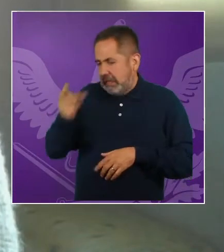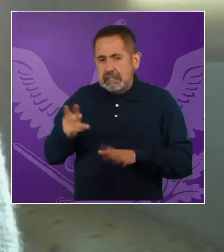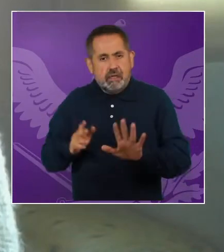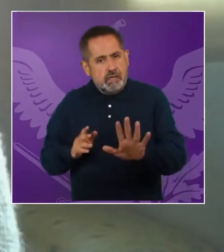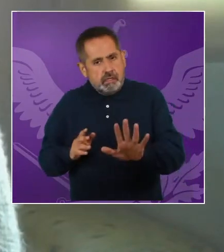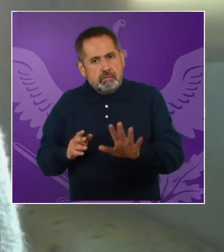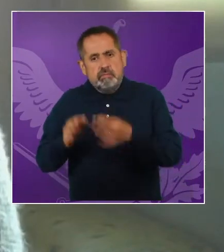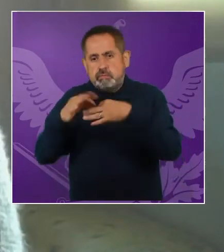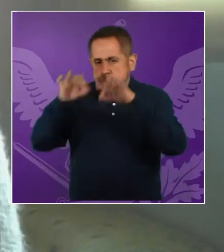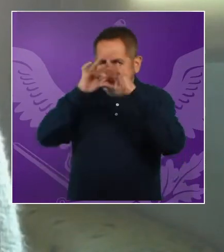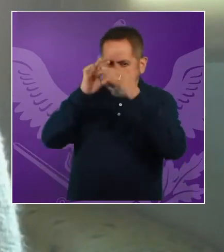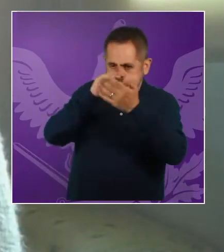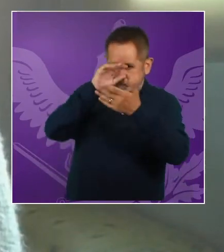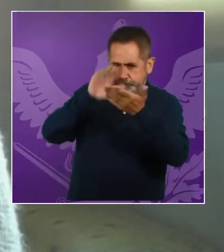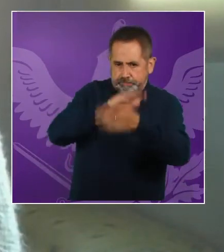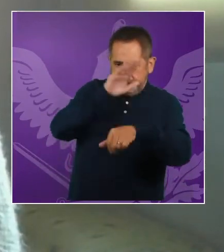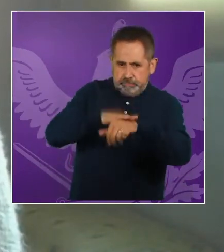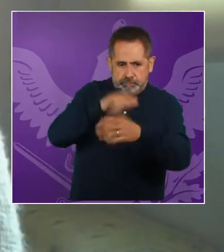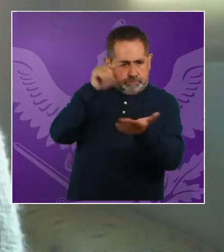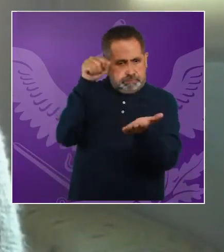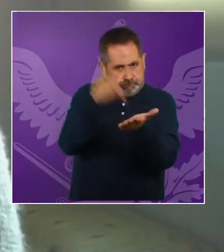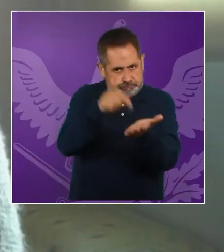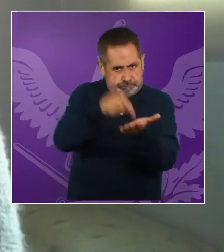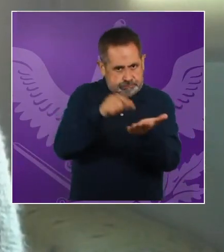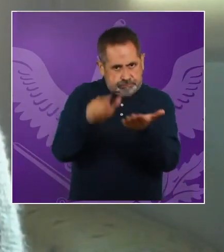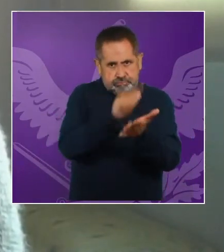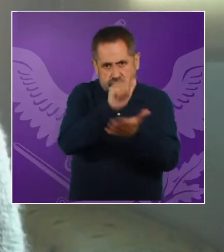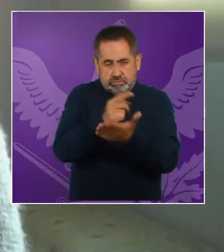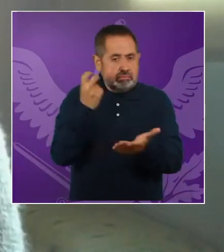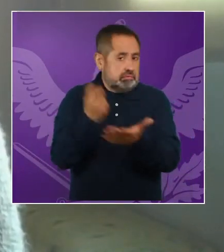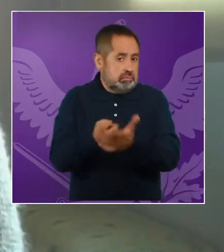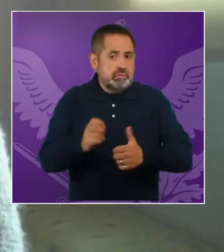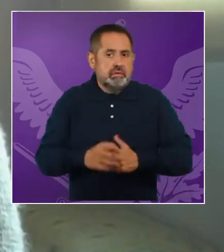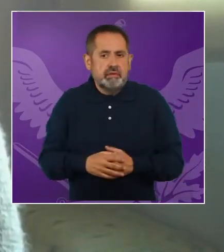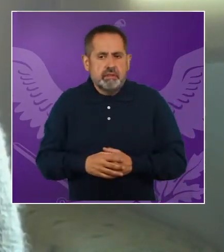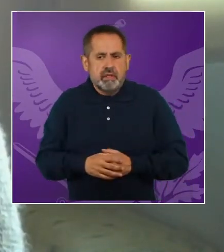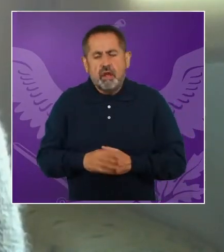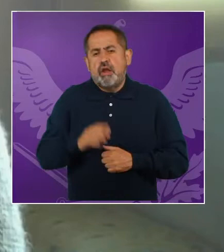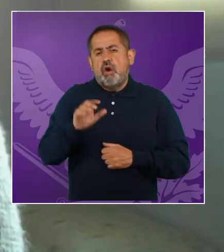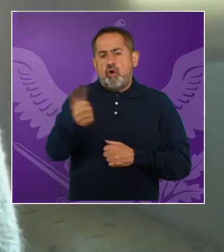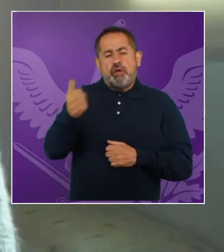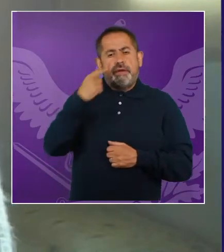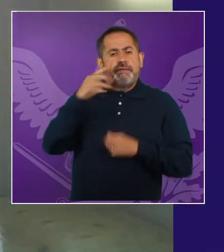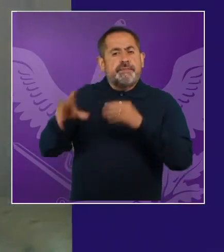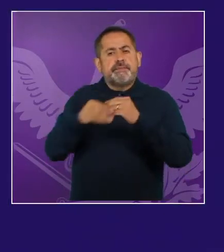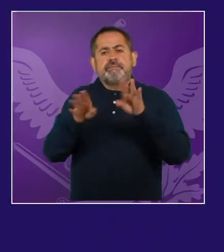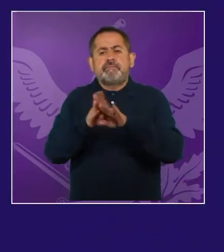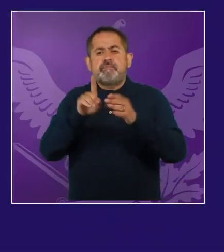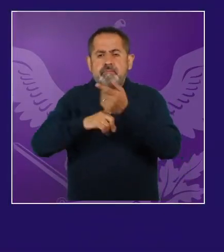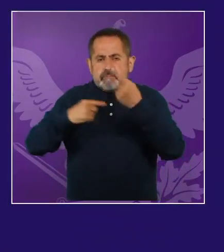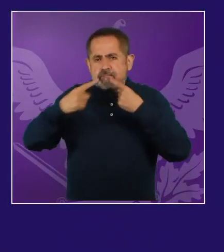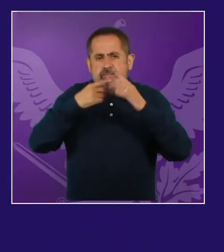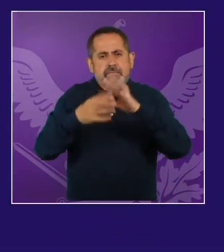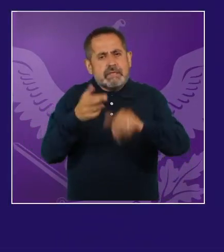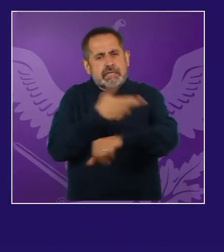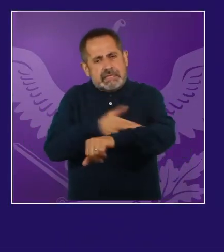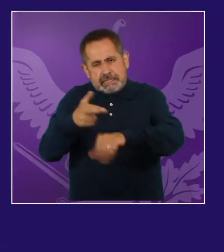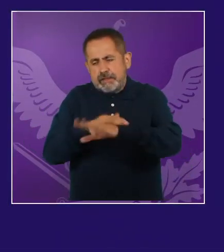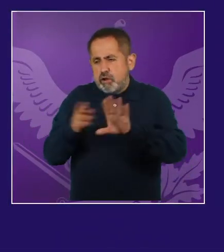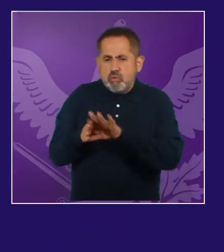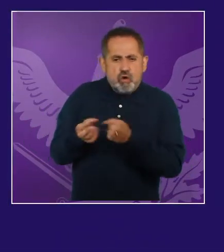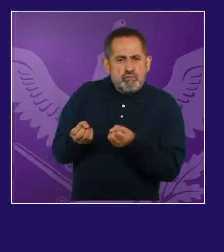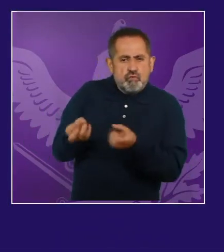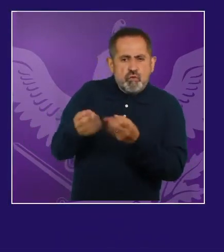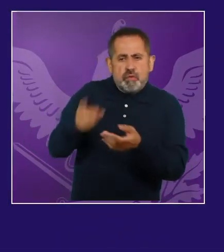no se generaba, ¿no?, no se cumplía con esta obligación desde el Estado. Y lo otro, sumado a ello, es esto de